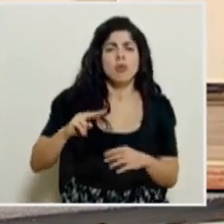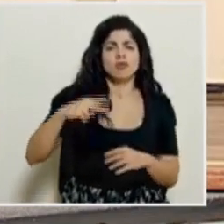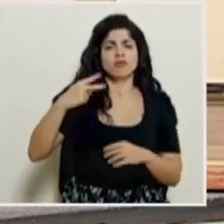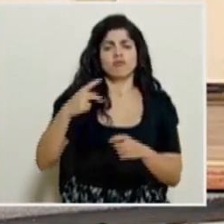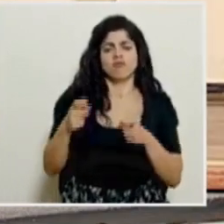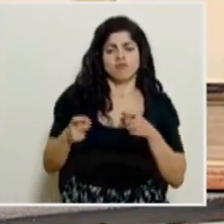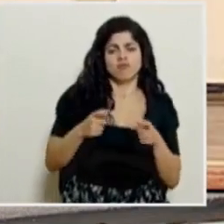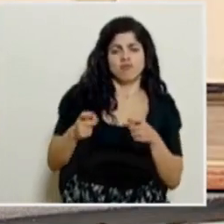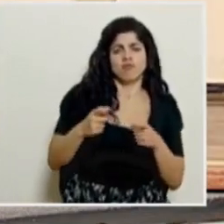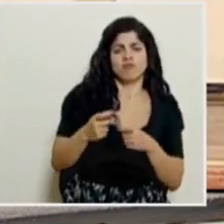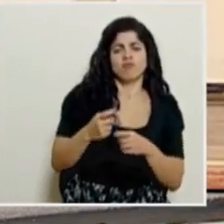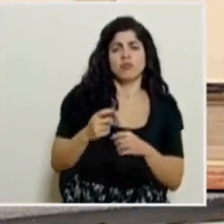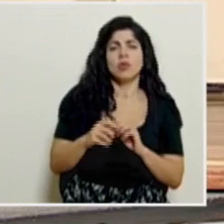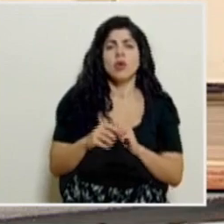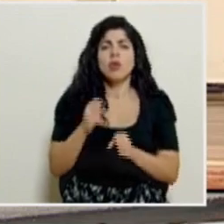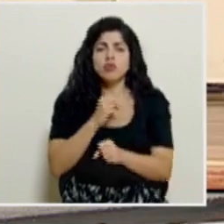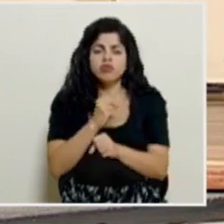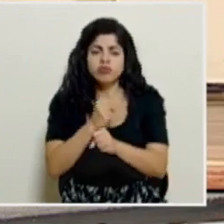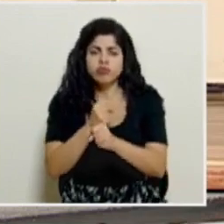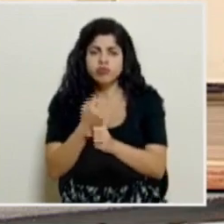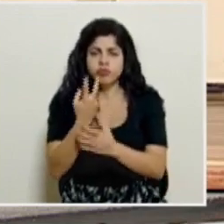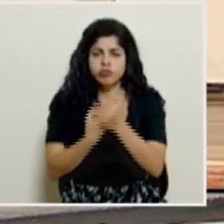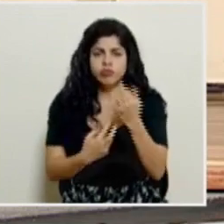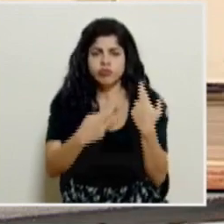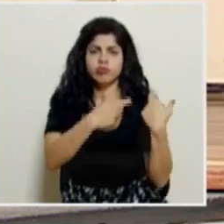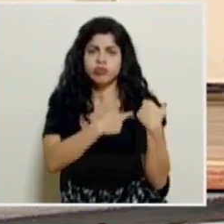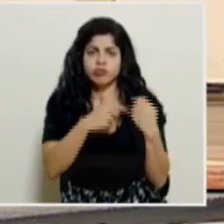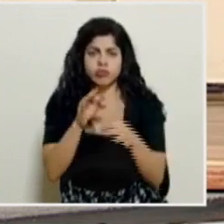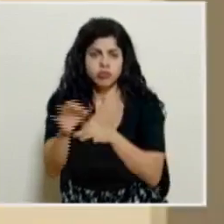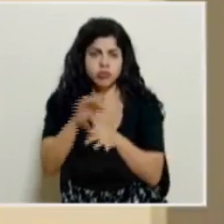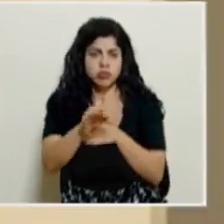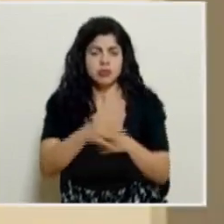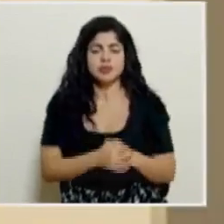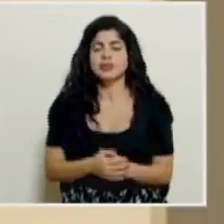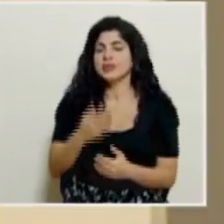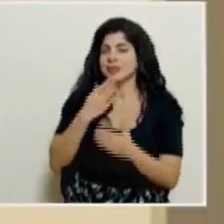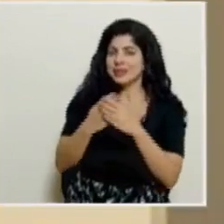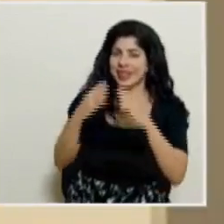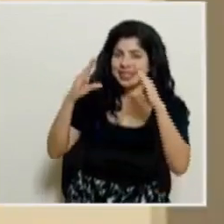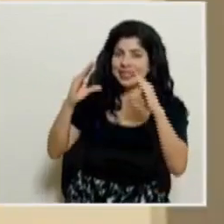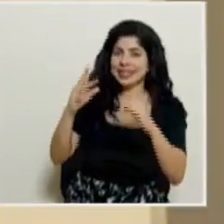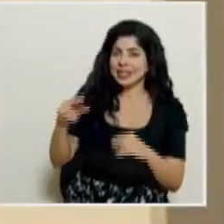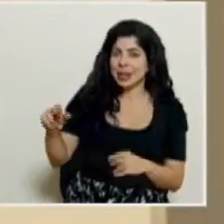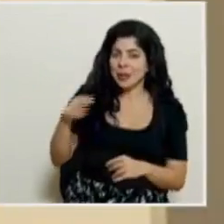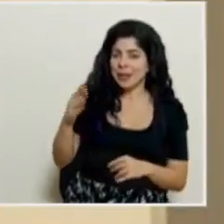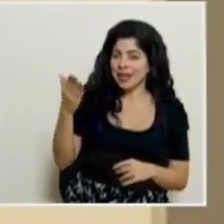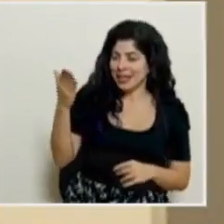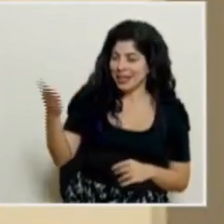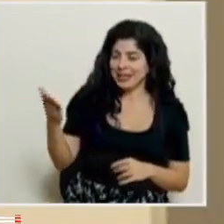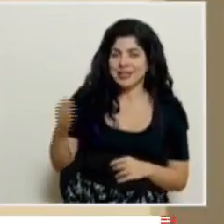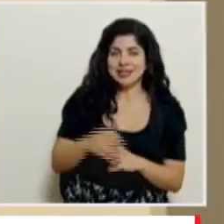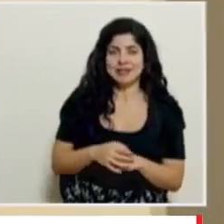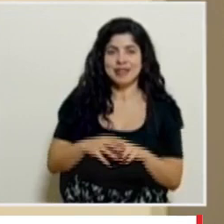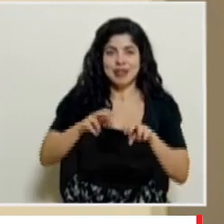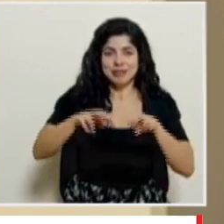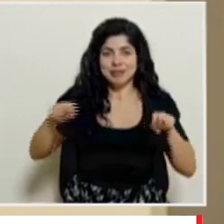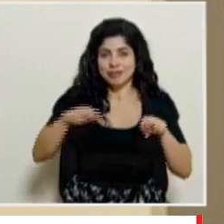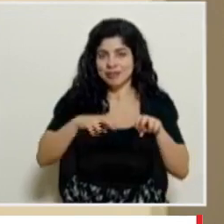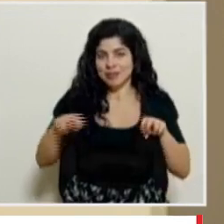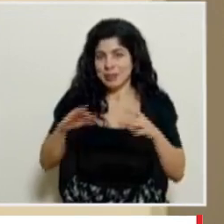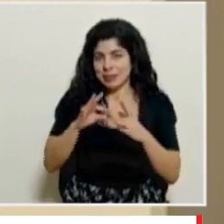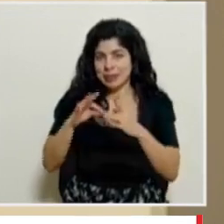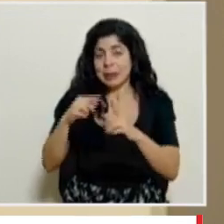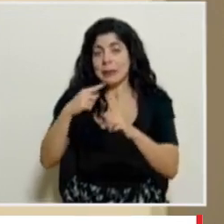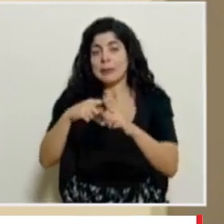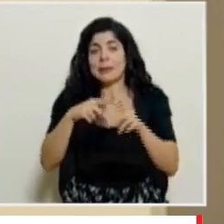de gestión compartida en los territorios. Muy buenas tardes a los compañeros acá en la mesa principal, a las